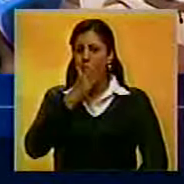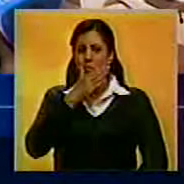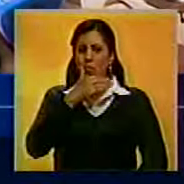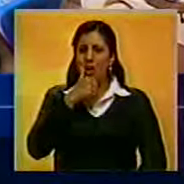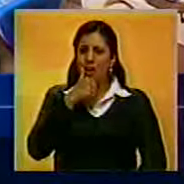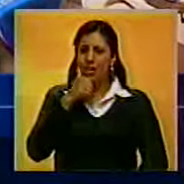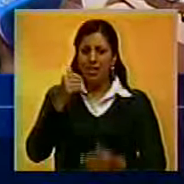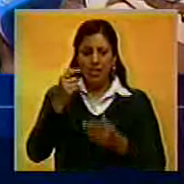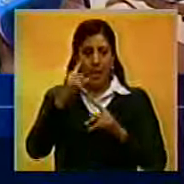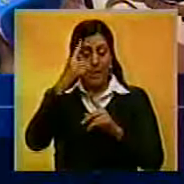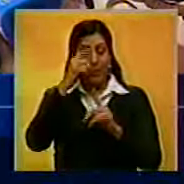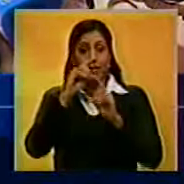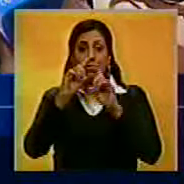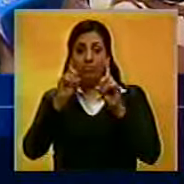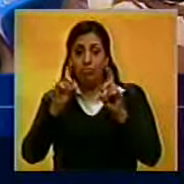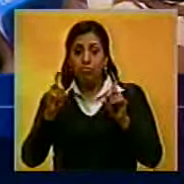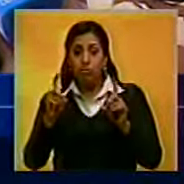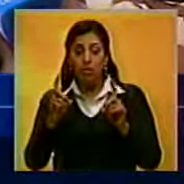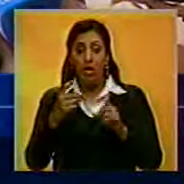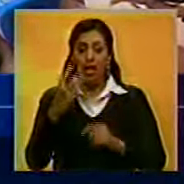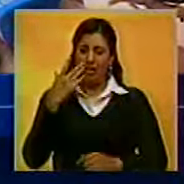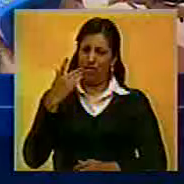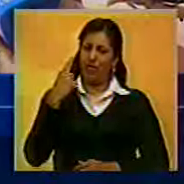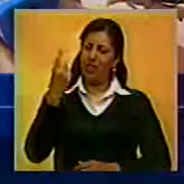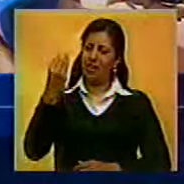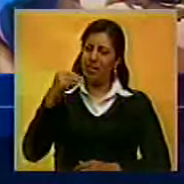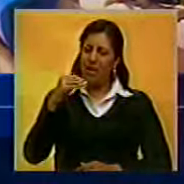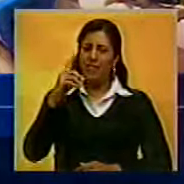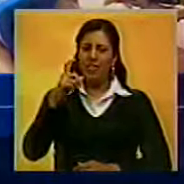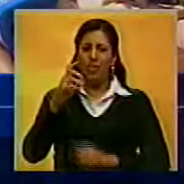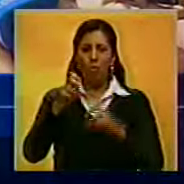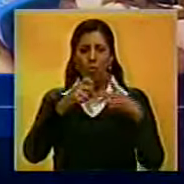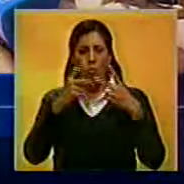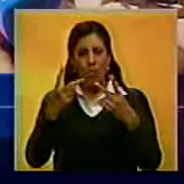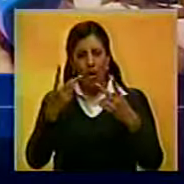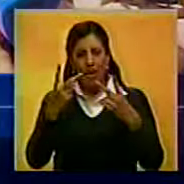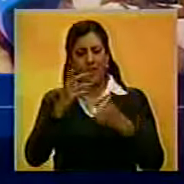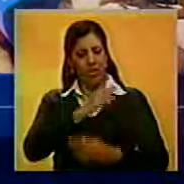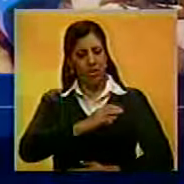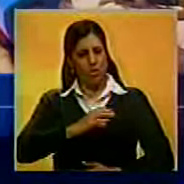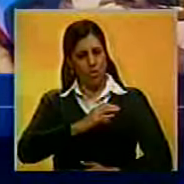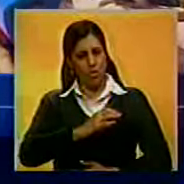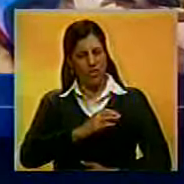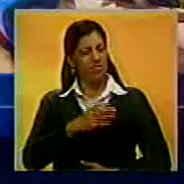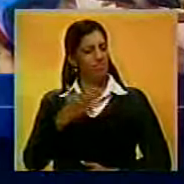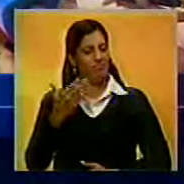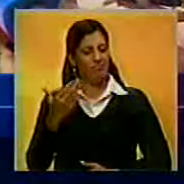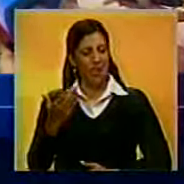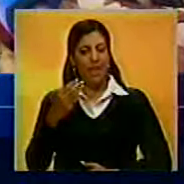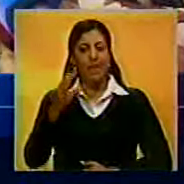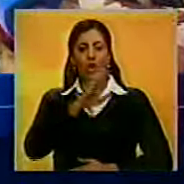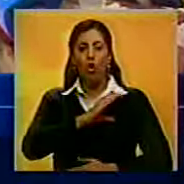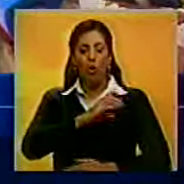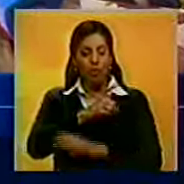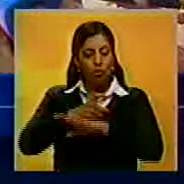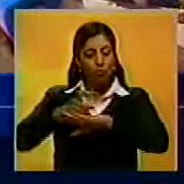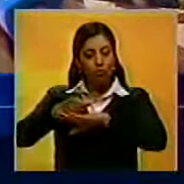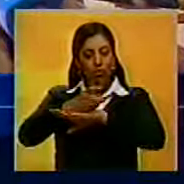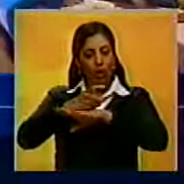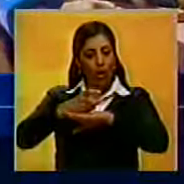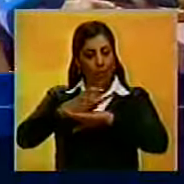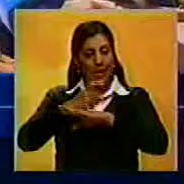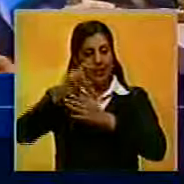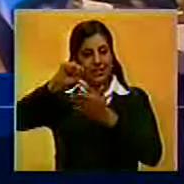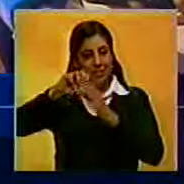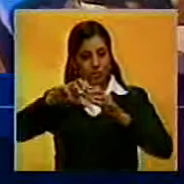recogido en las primeras de cambio y creo que eso amerita también la creación de una nueva comisión que sería la comisión de gobernabilidad y